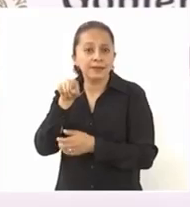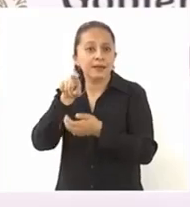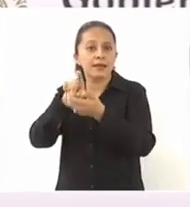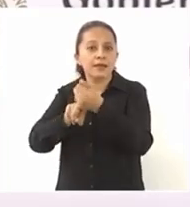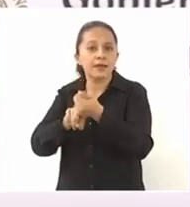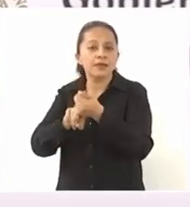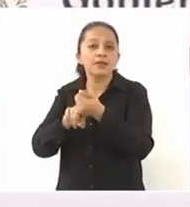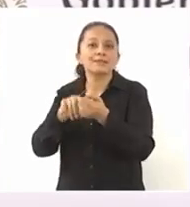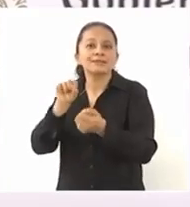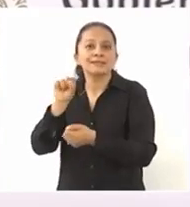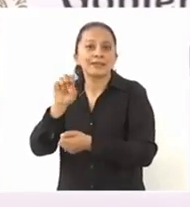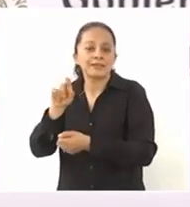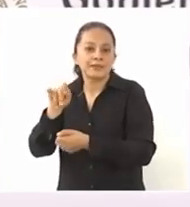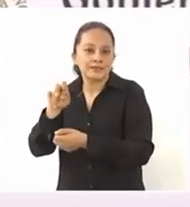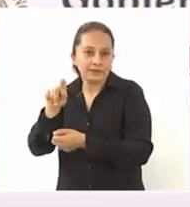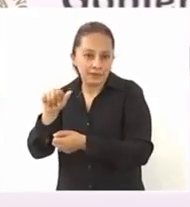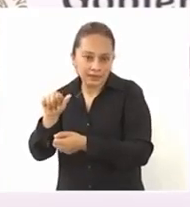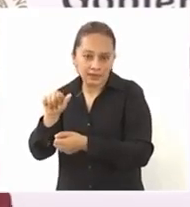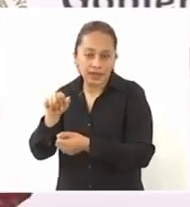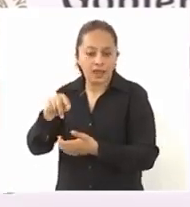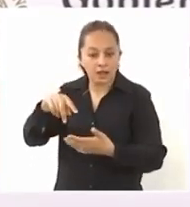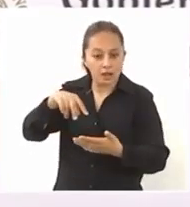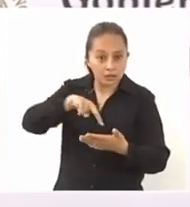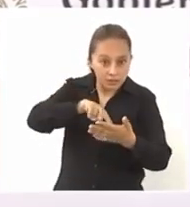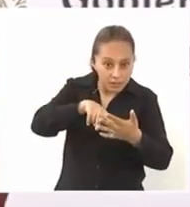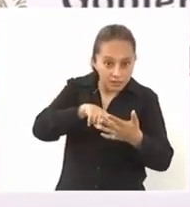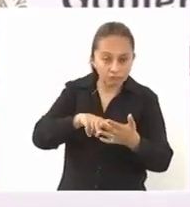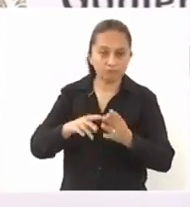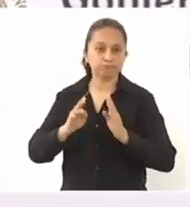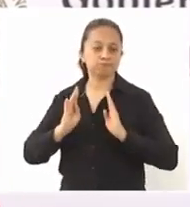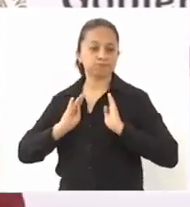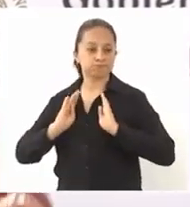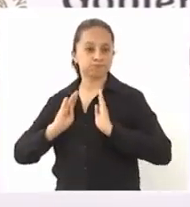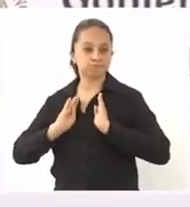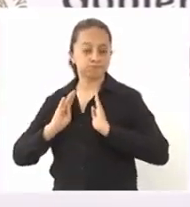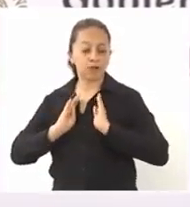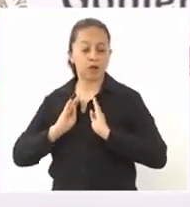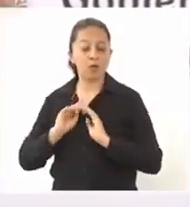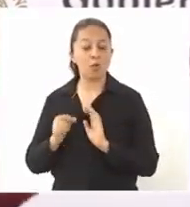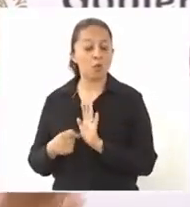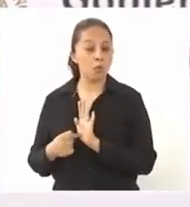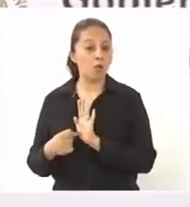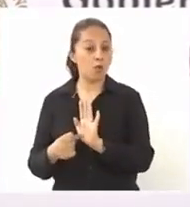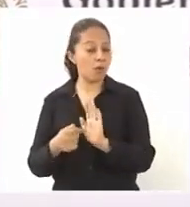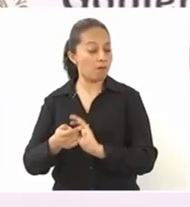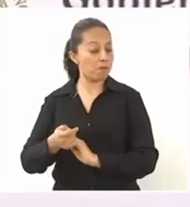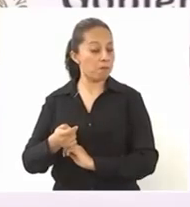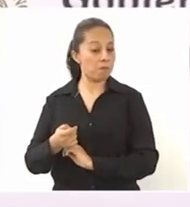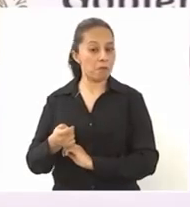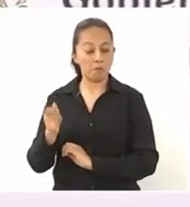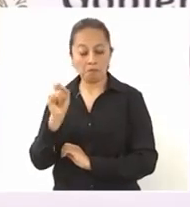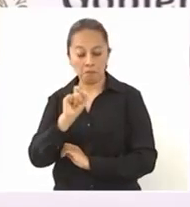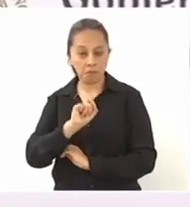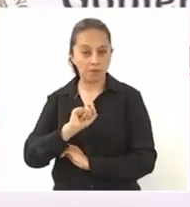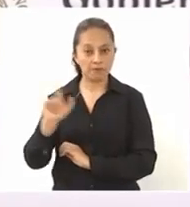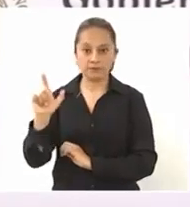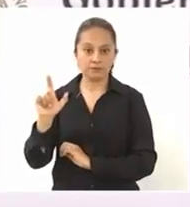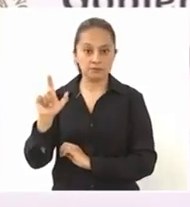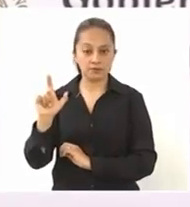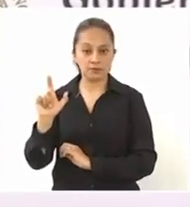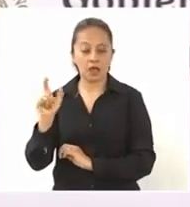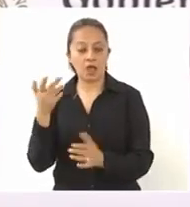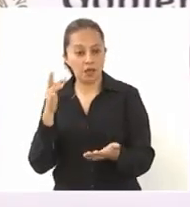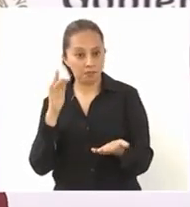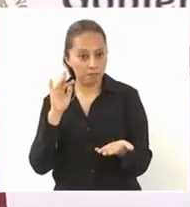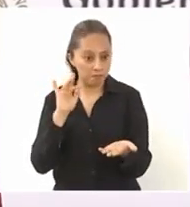Los ingenieros militares nos han demostrado que son de primera. Ayudan.